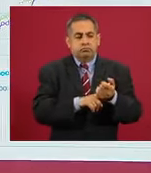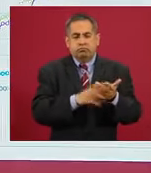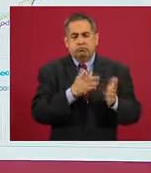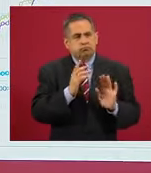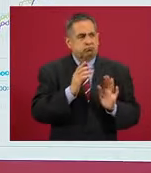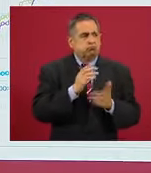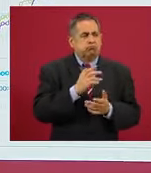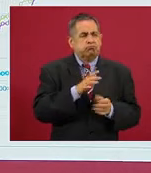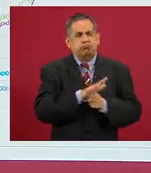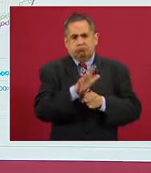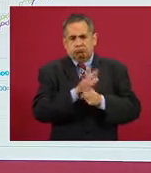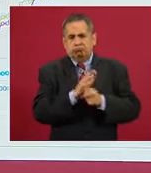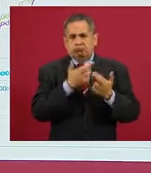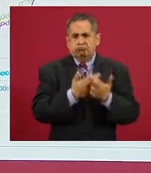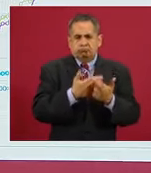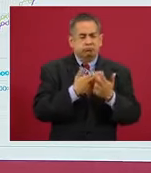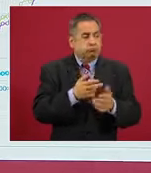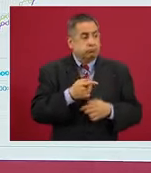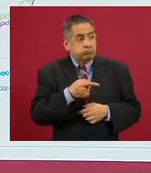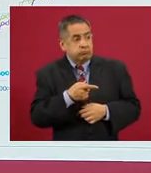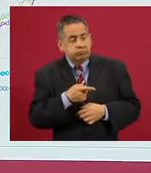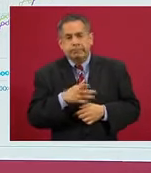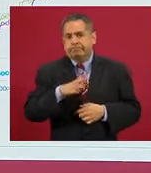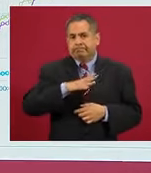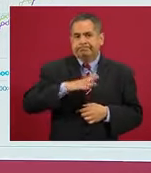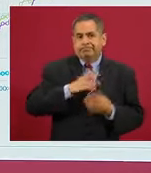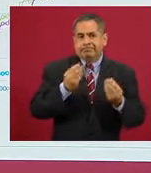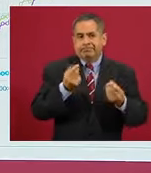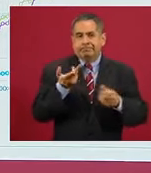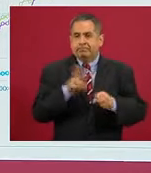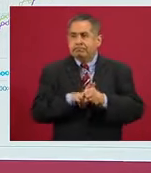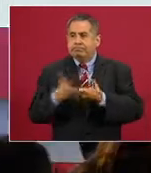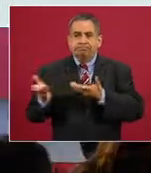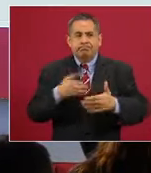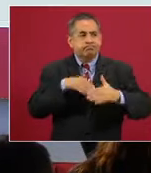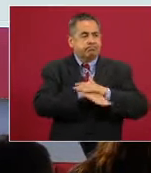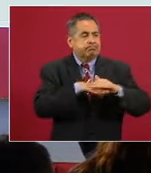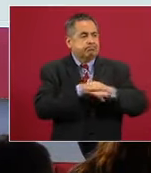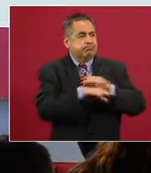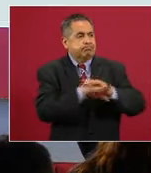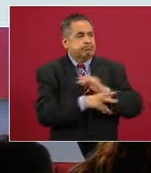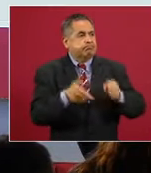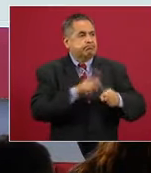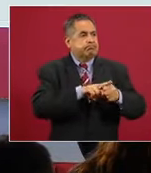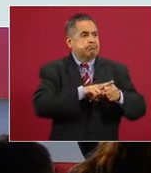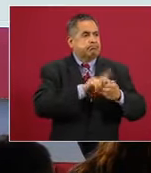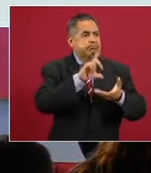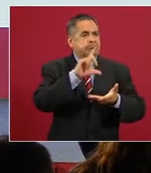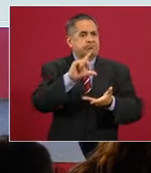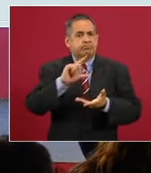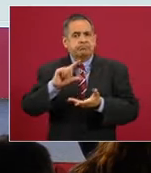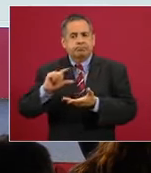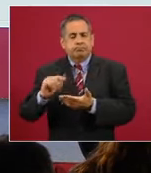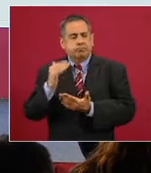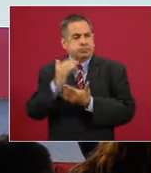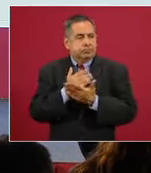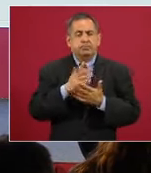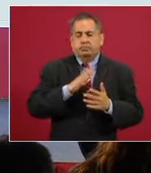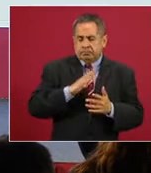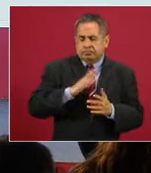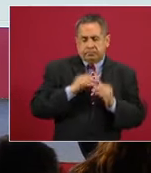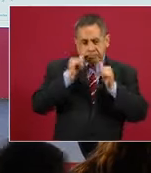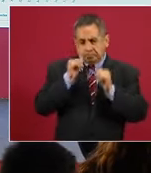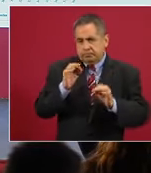alta y constante casi todo julio y agosto y posteriormente ha empezado a bajar desde que empezó el mes de agosto.